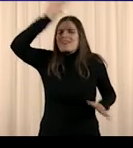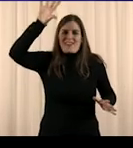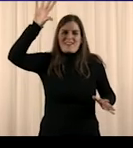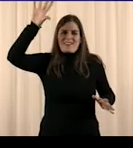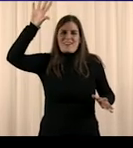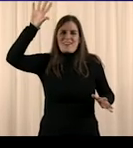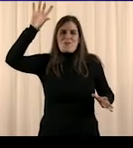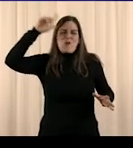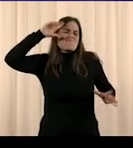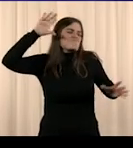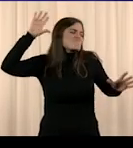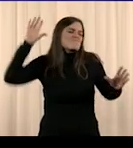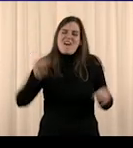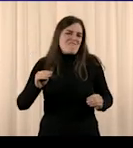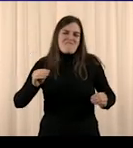Increíble.